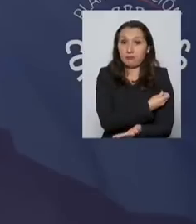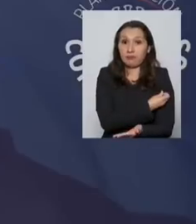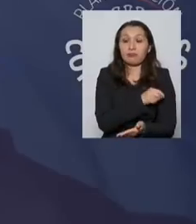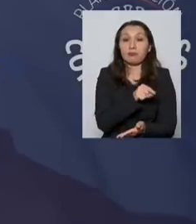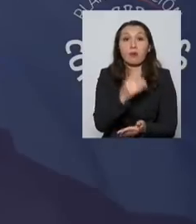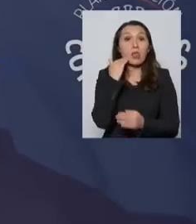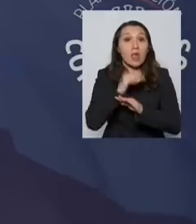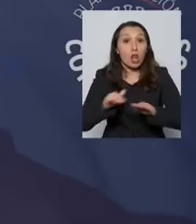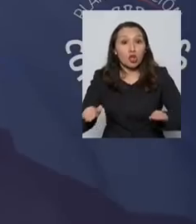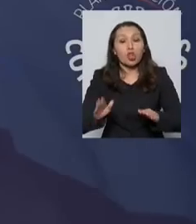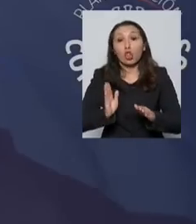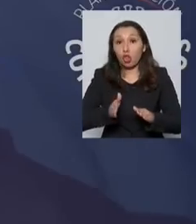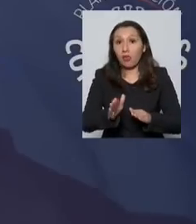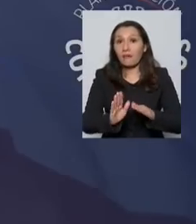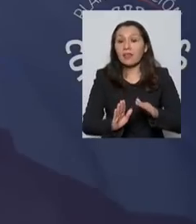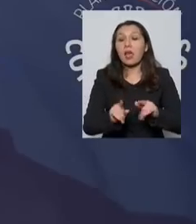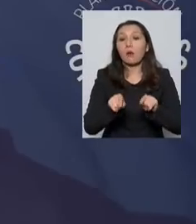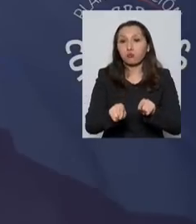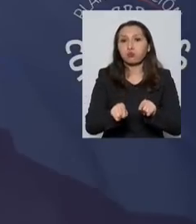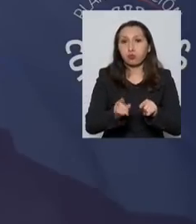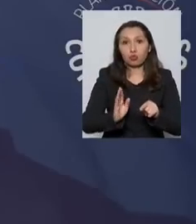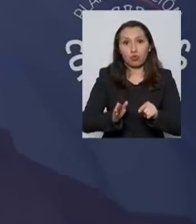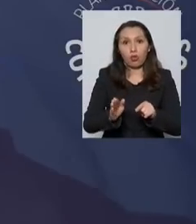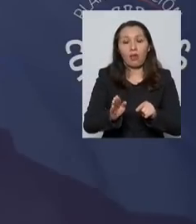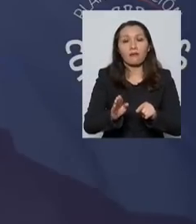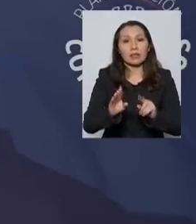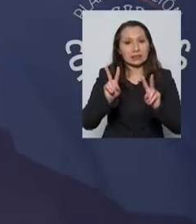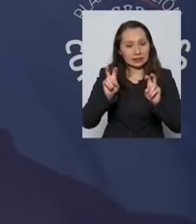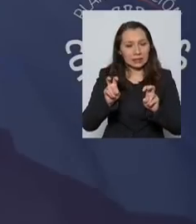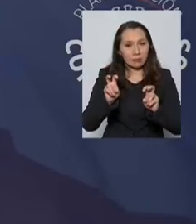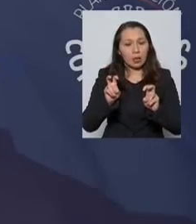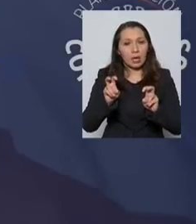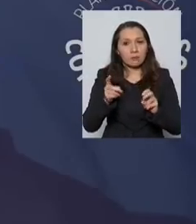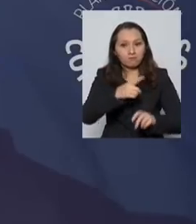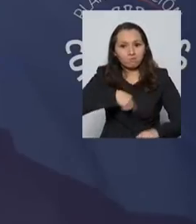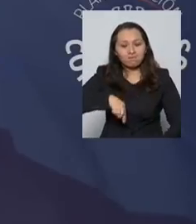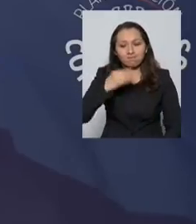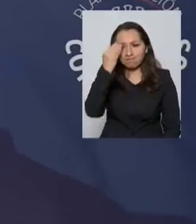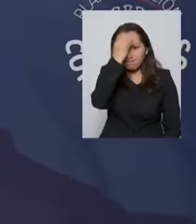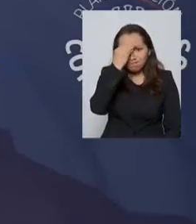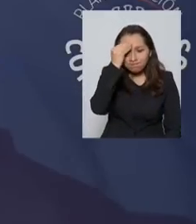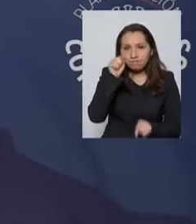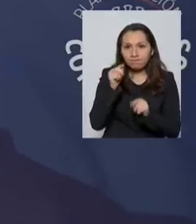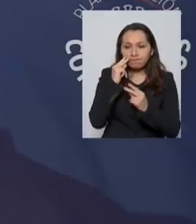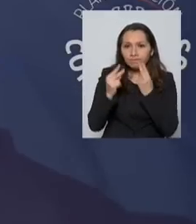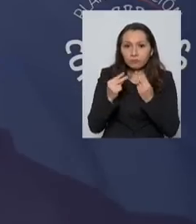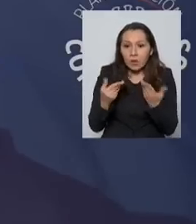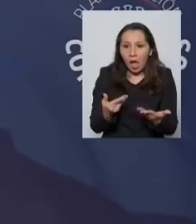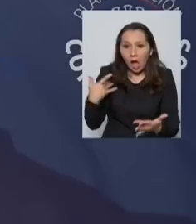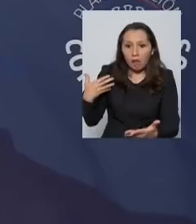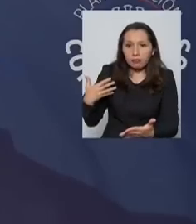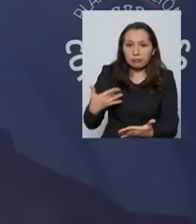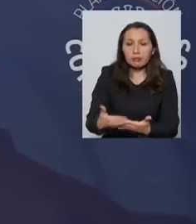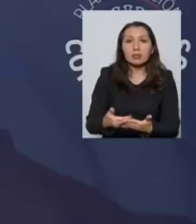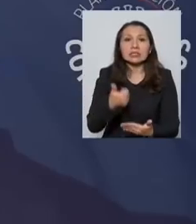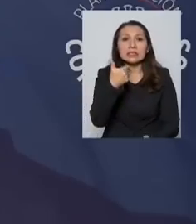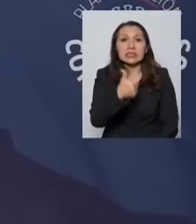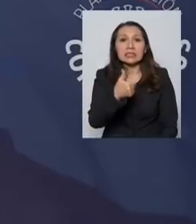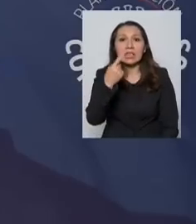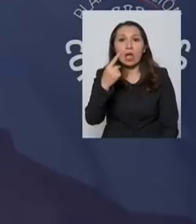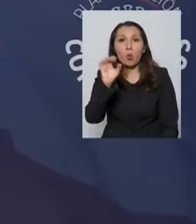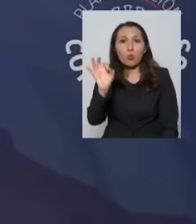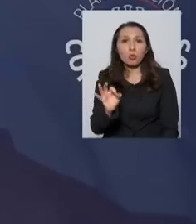de los niños, que todavía sigue siendo un tema que nos preocupa, porque a la fecha llevamos 61